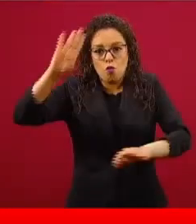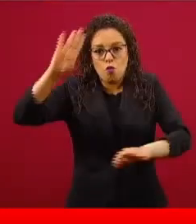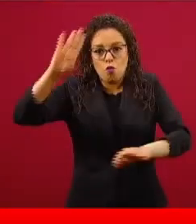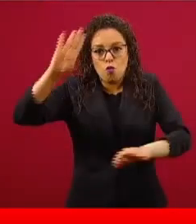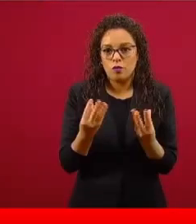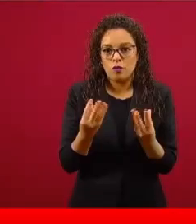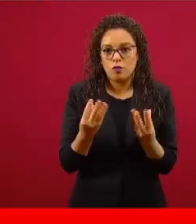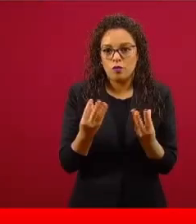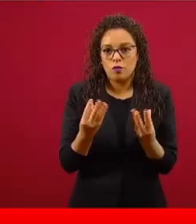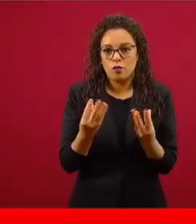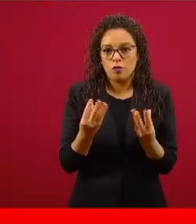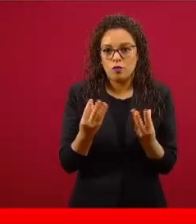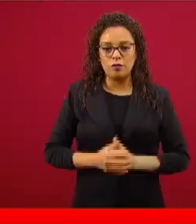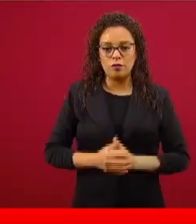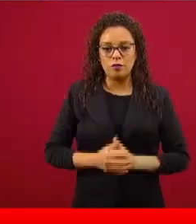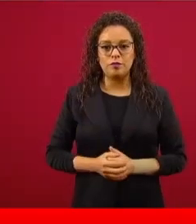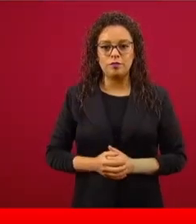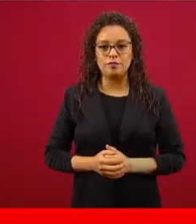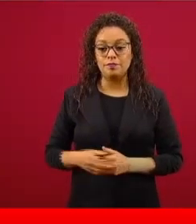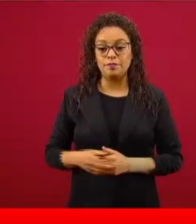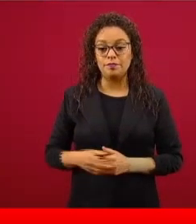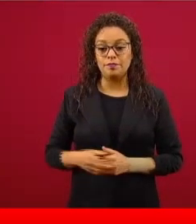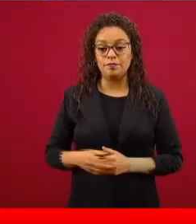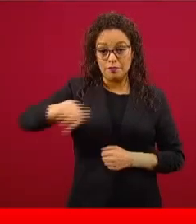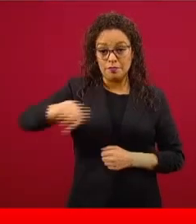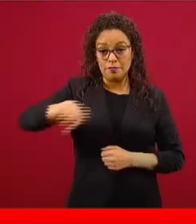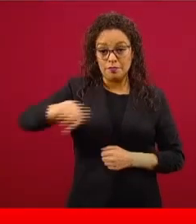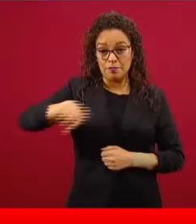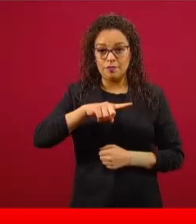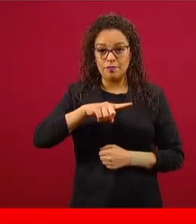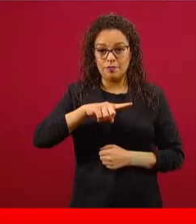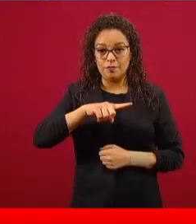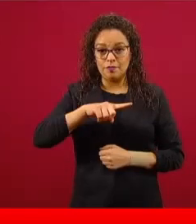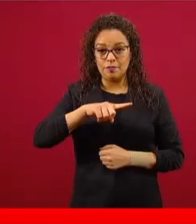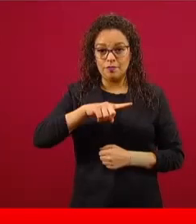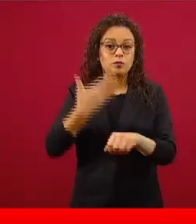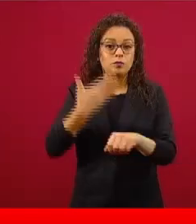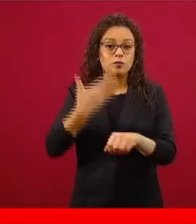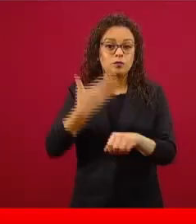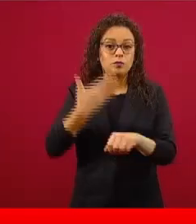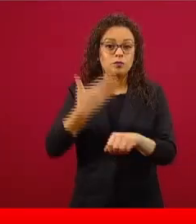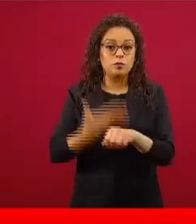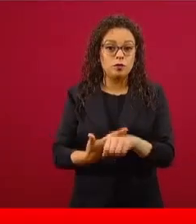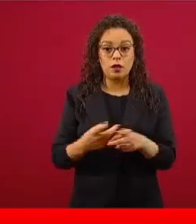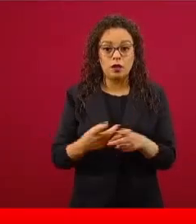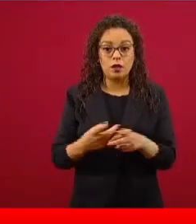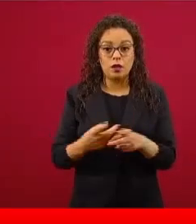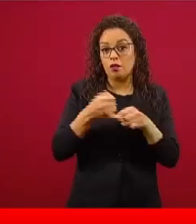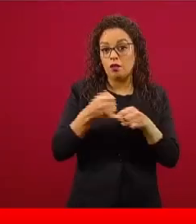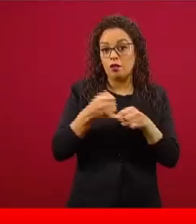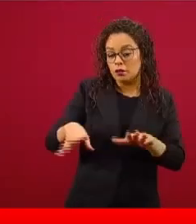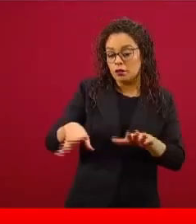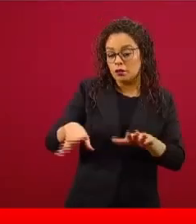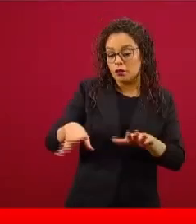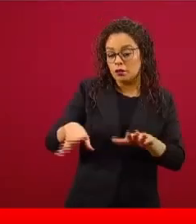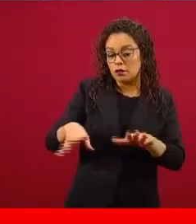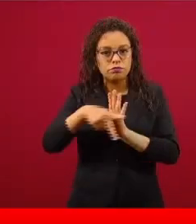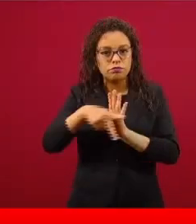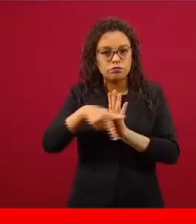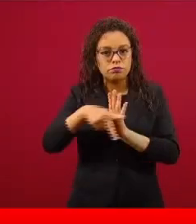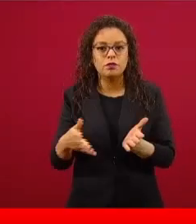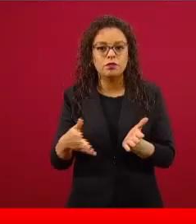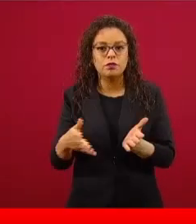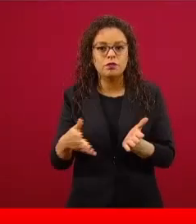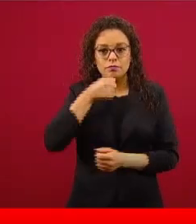colegas periodistas o como comunicadores, tengamos exceptos de la infodemia porque